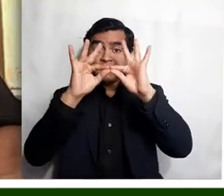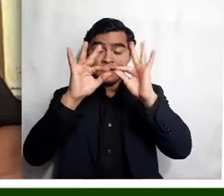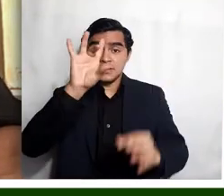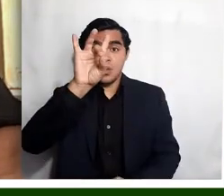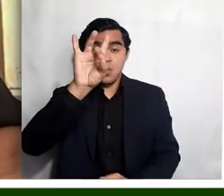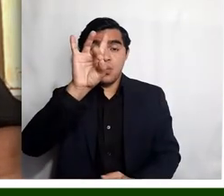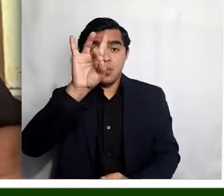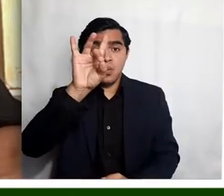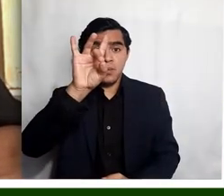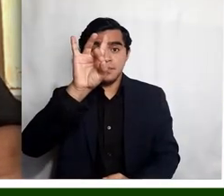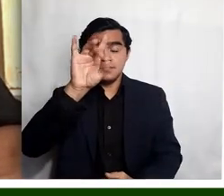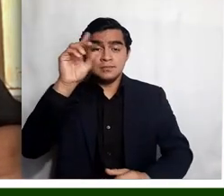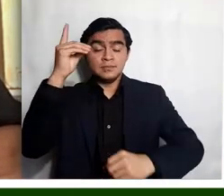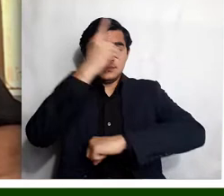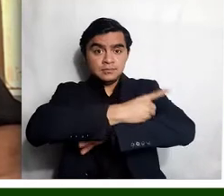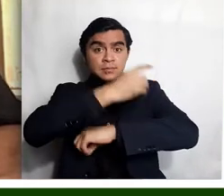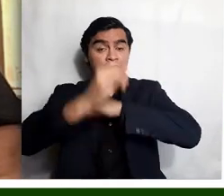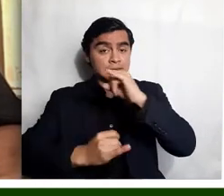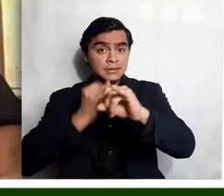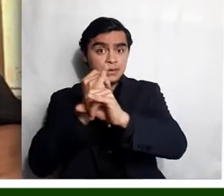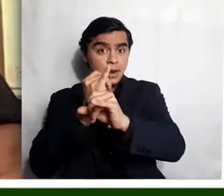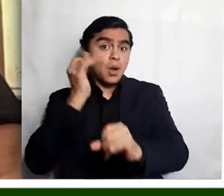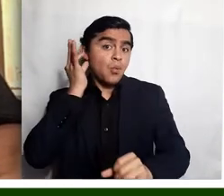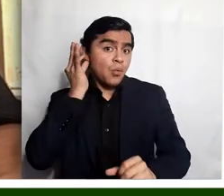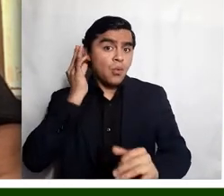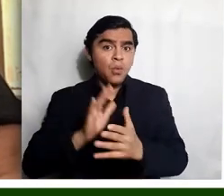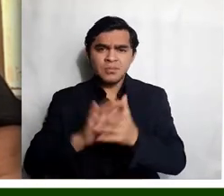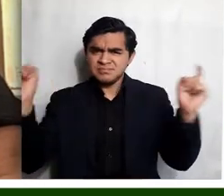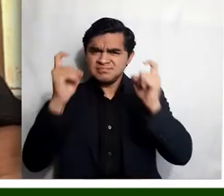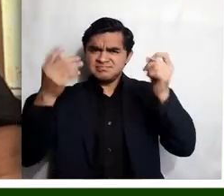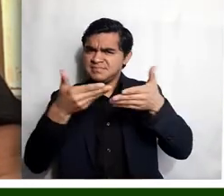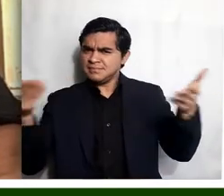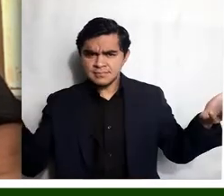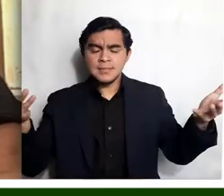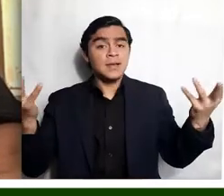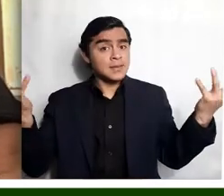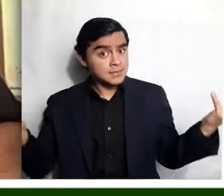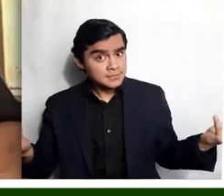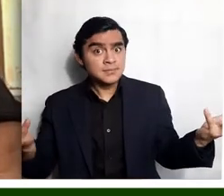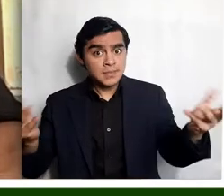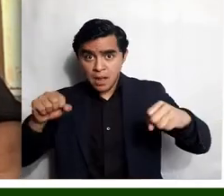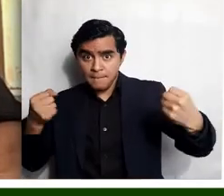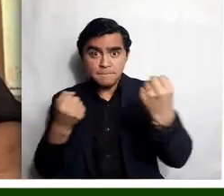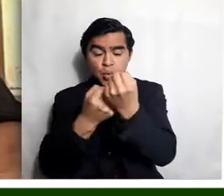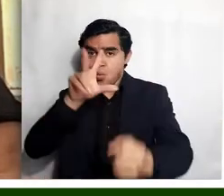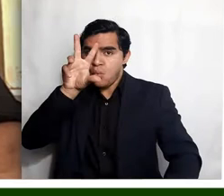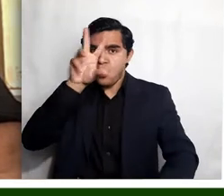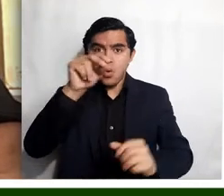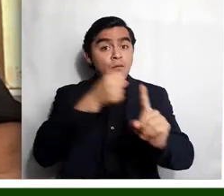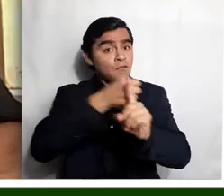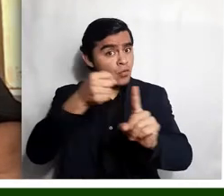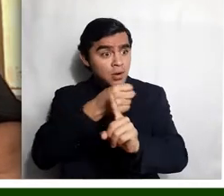precisamente el Día Internacional de la Mujer y que se celebra hoy celebramos el apoyo a la no violencia